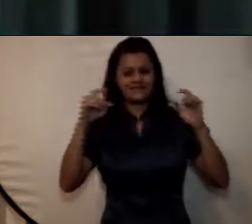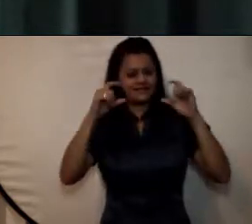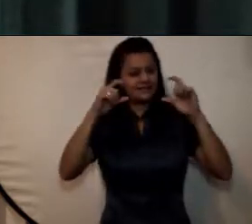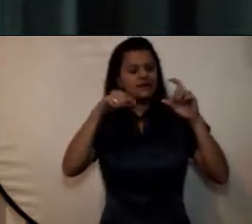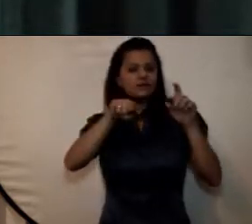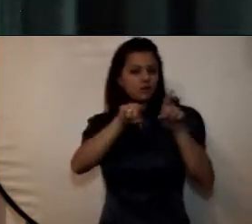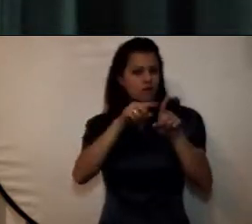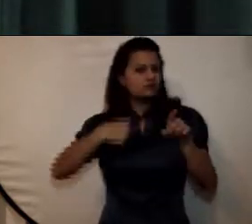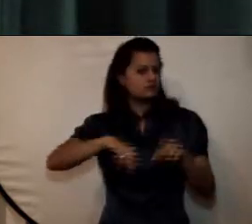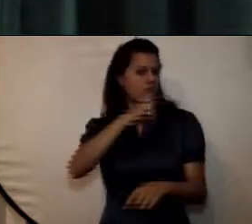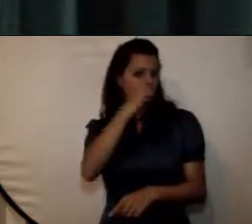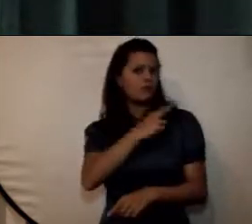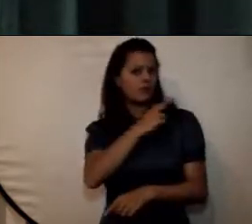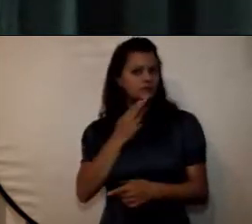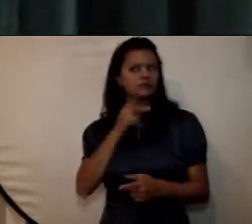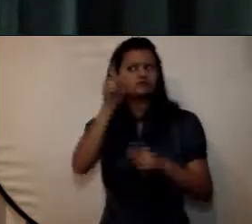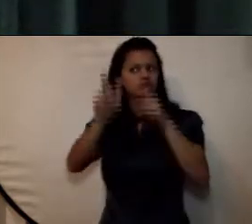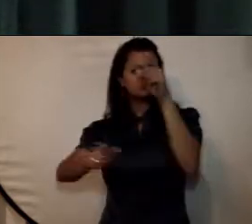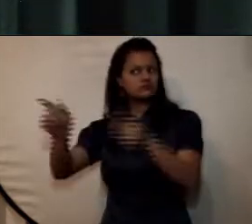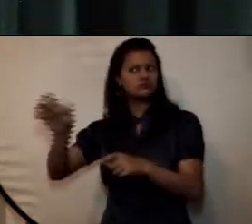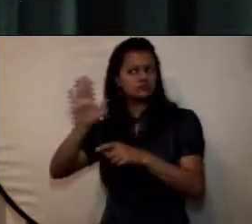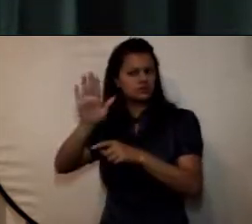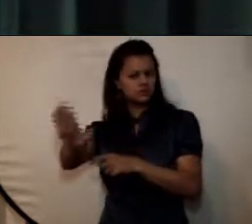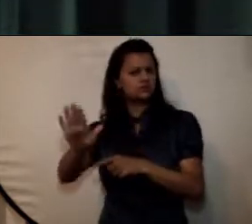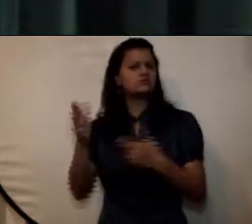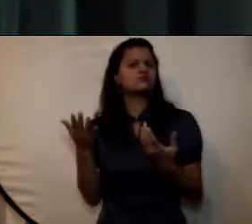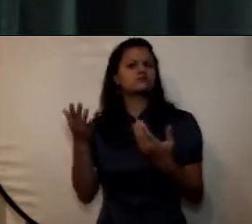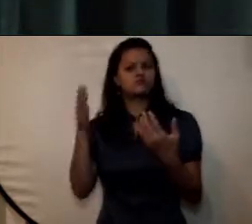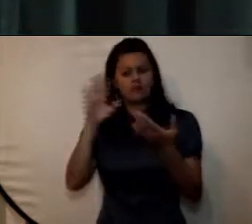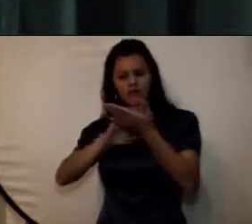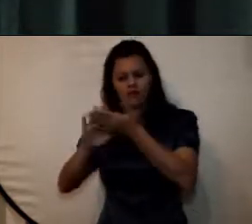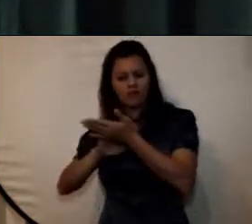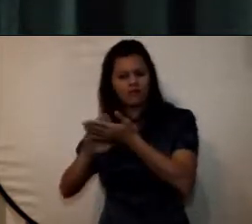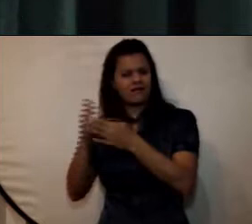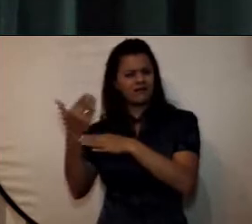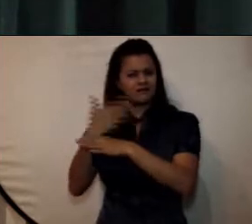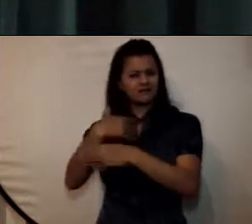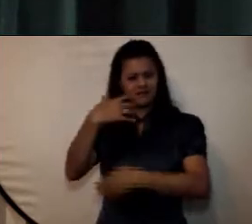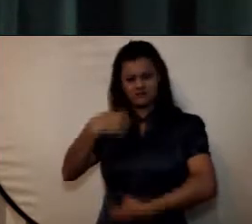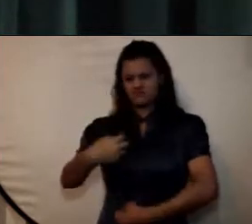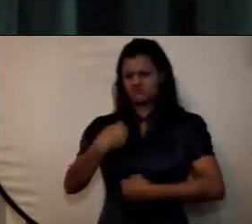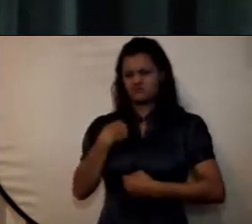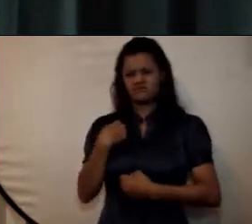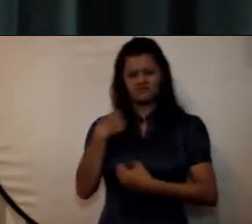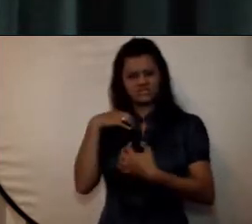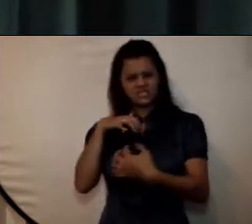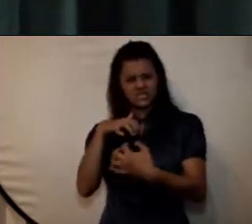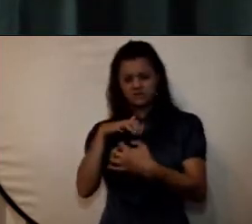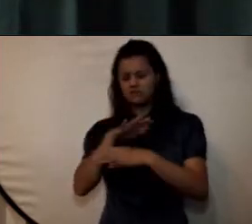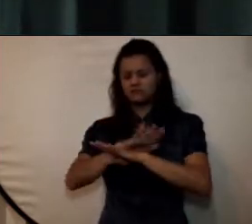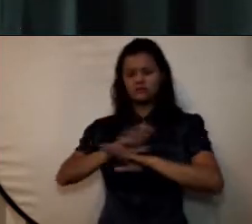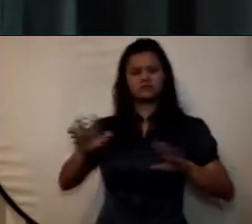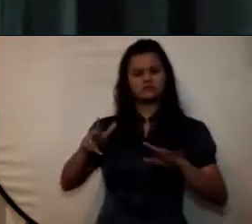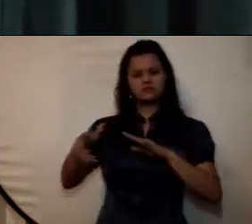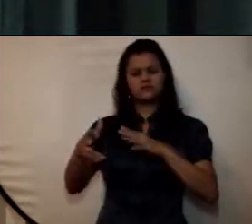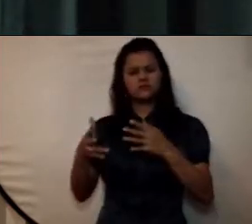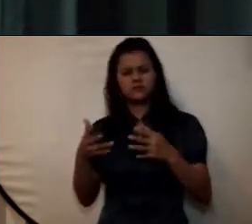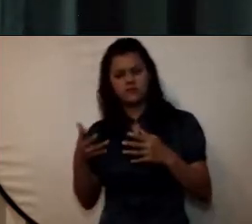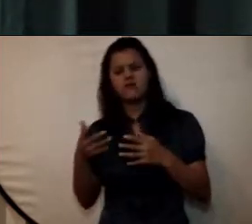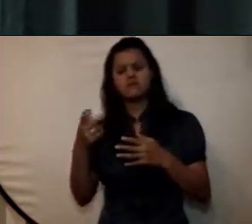del conflicto y su apuesta para la reconstrucción social en los territorios en especial los afectados por la violencia